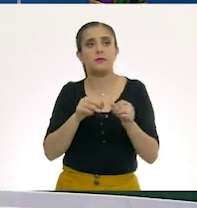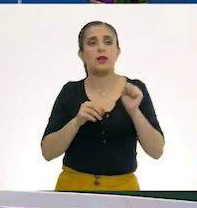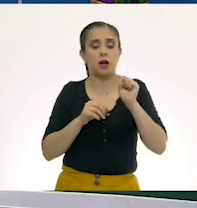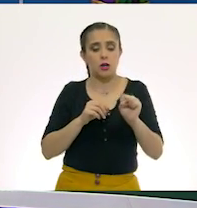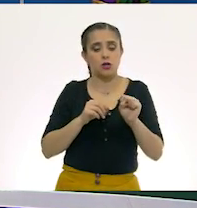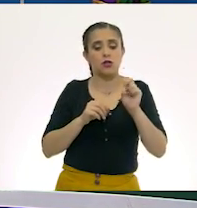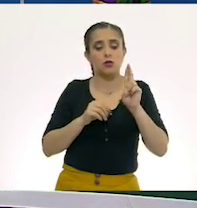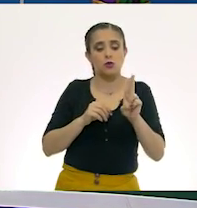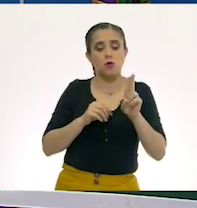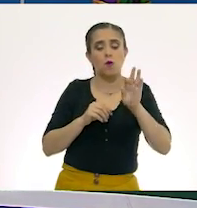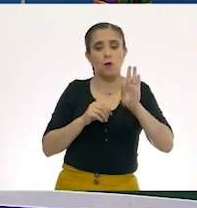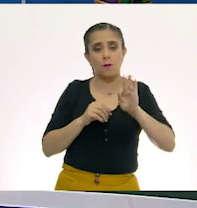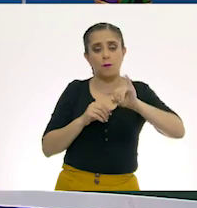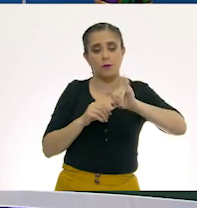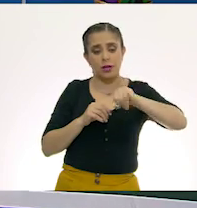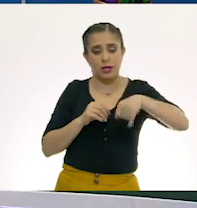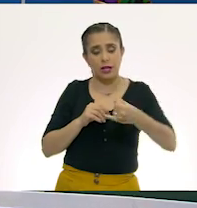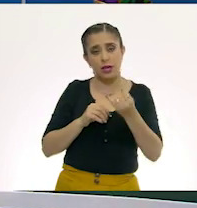y prefijo.